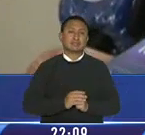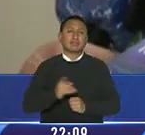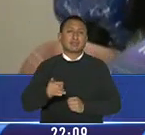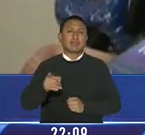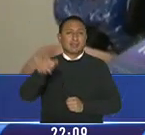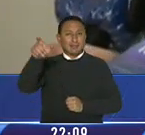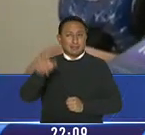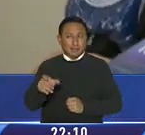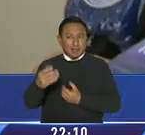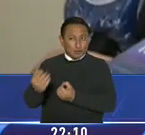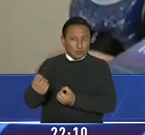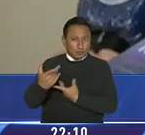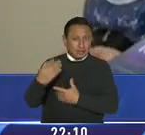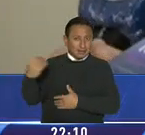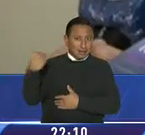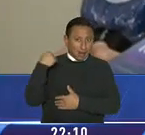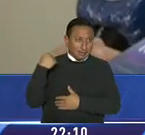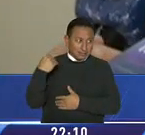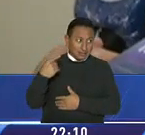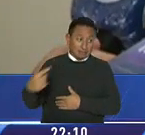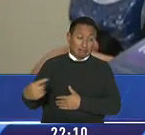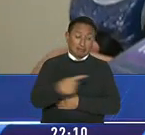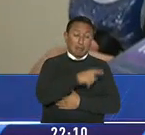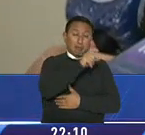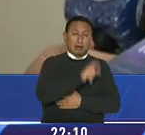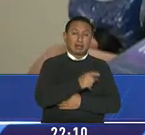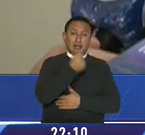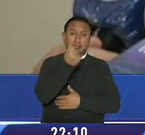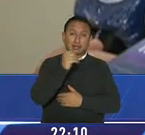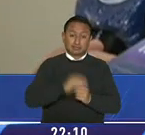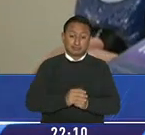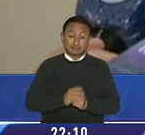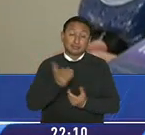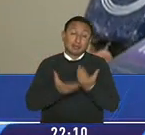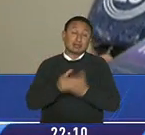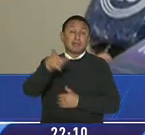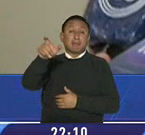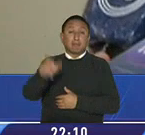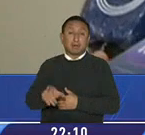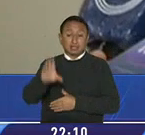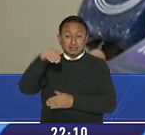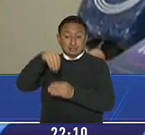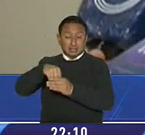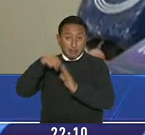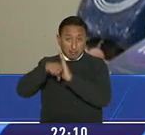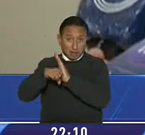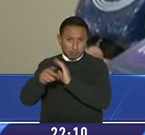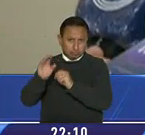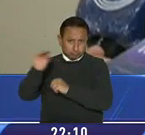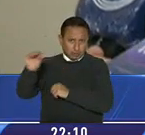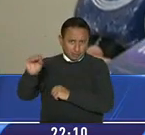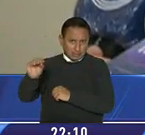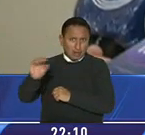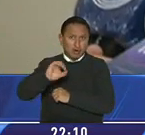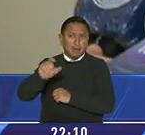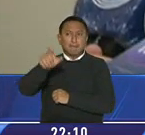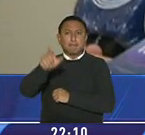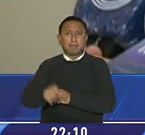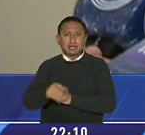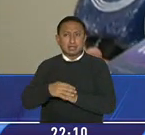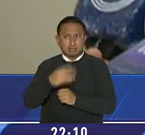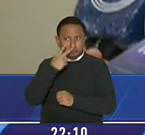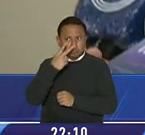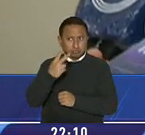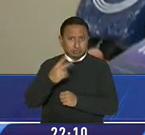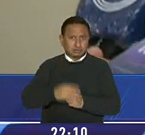información por parte, no sabemos si es que por personal que labora en el banco o de alguna persona que